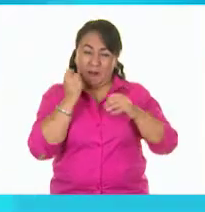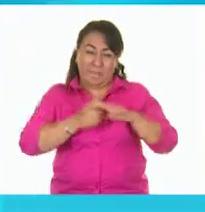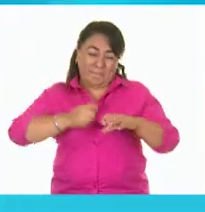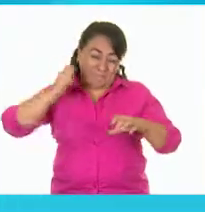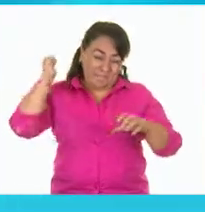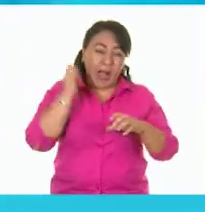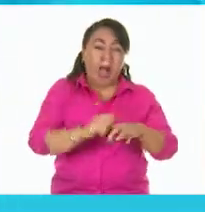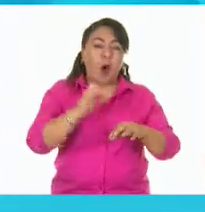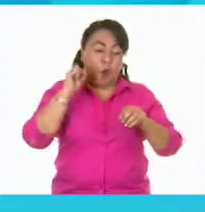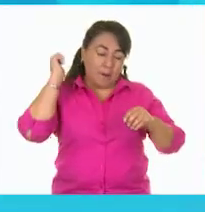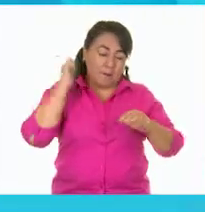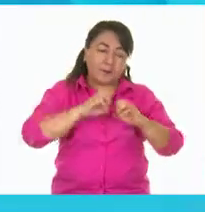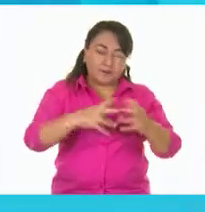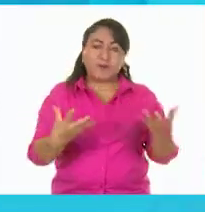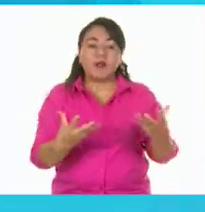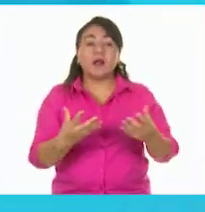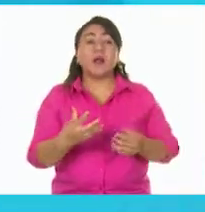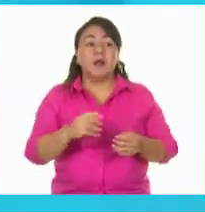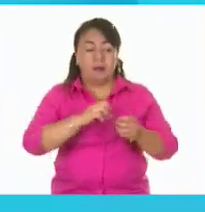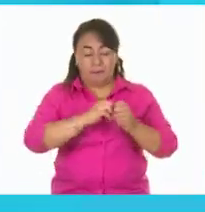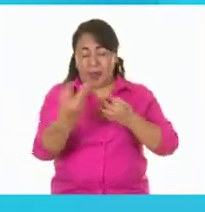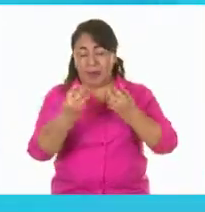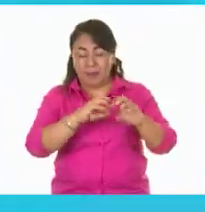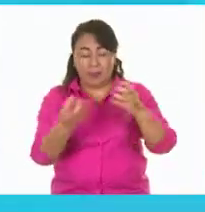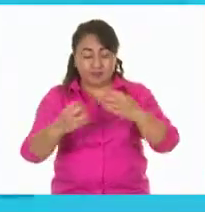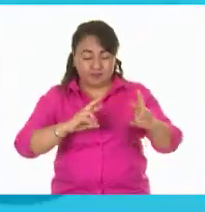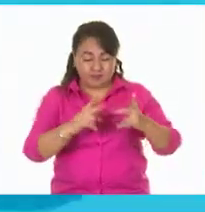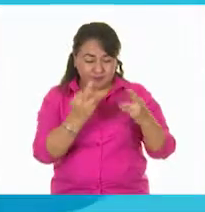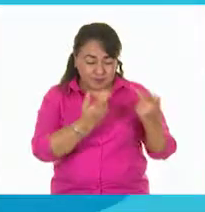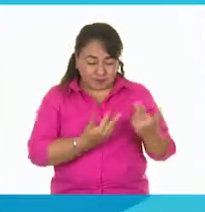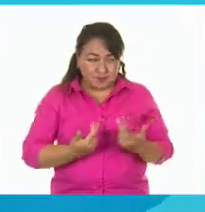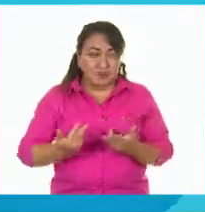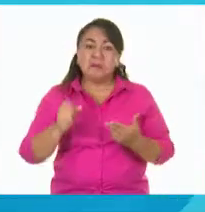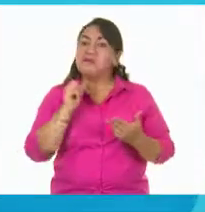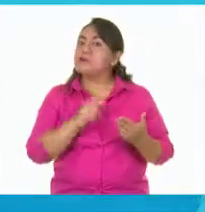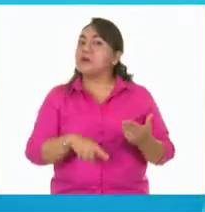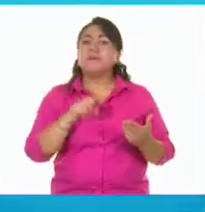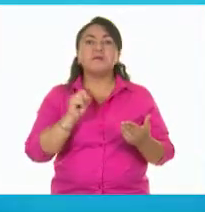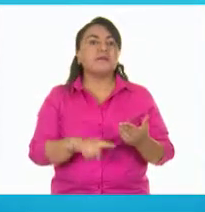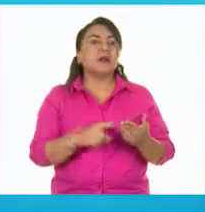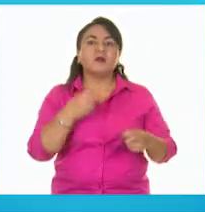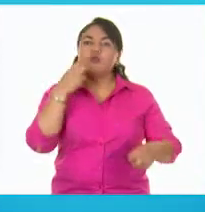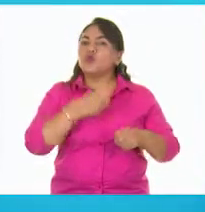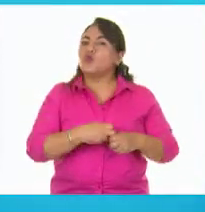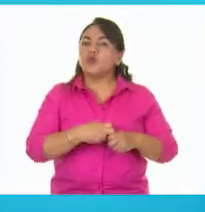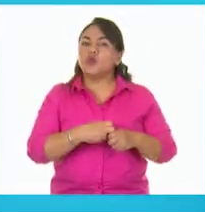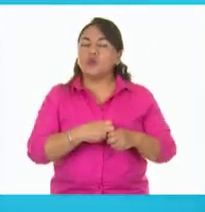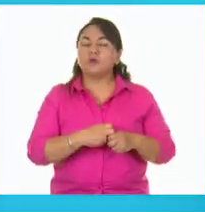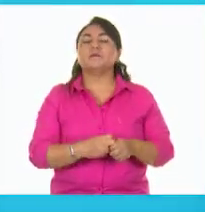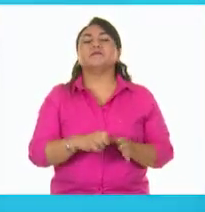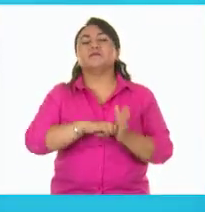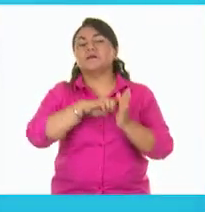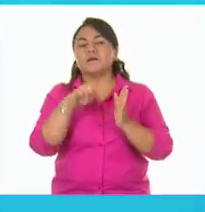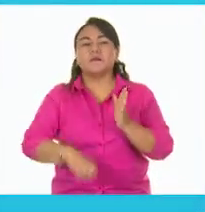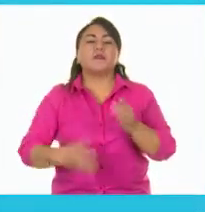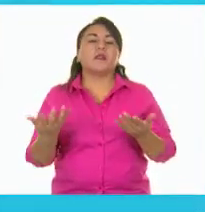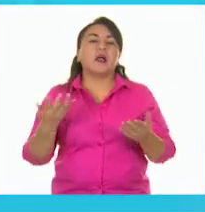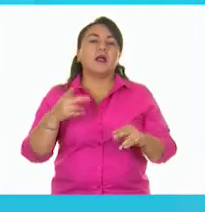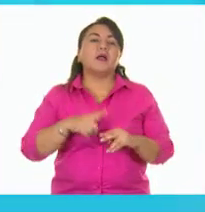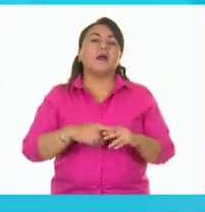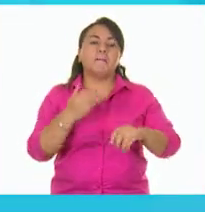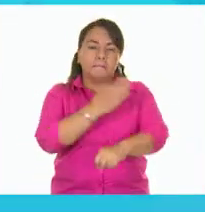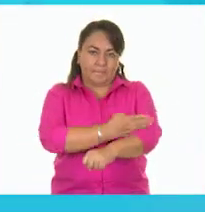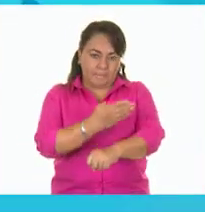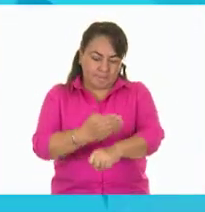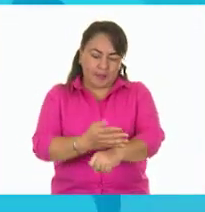fuerza sobre ellos, aunque si se parten en pequeños trozos, seguirán siendo sólidos. Algunos ejemplos son la